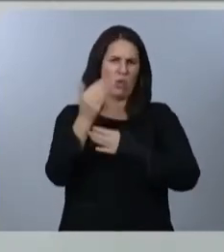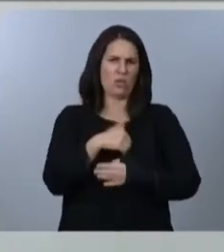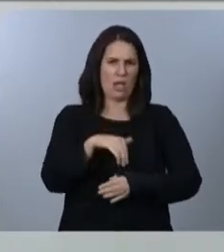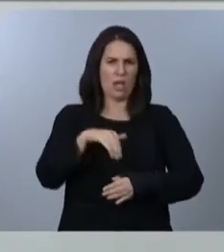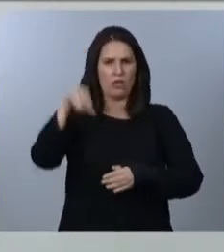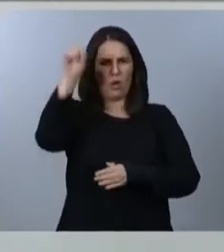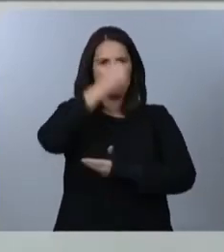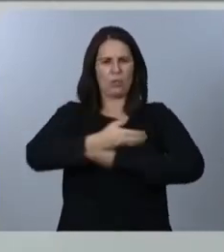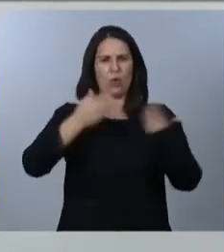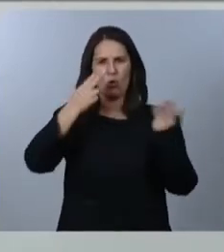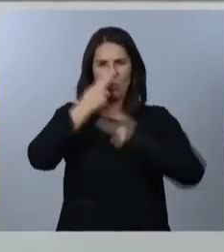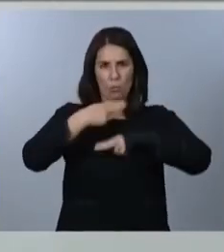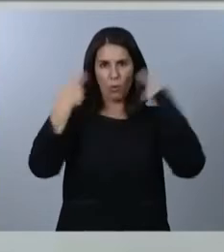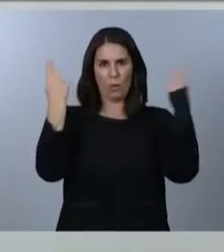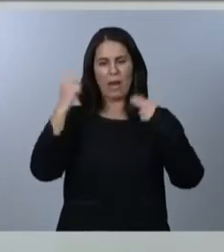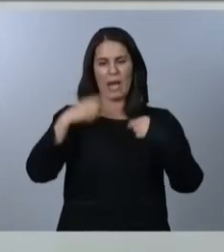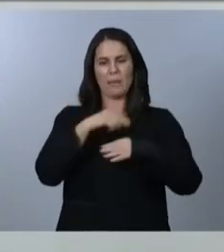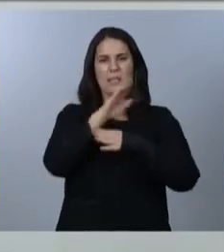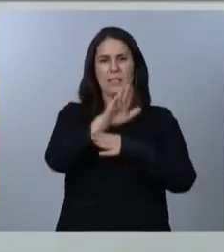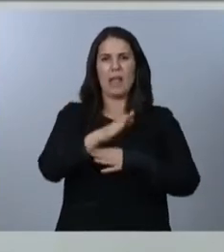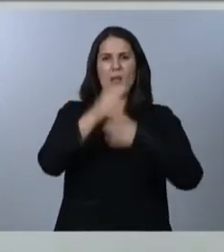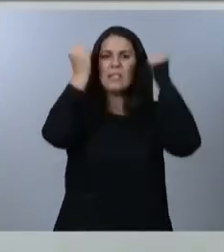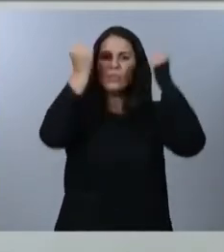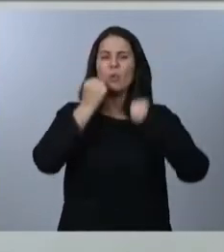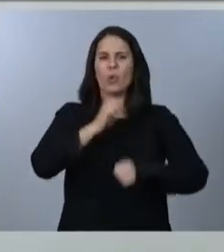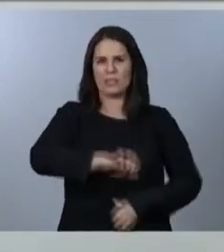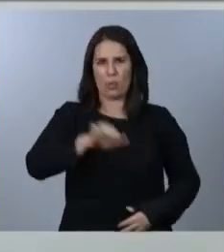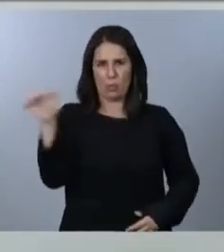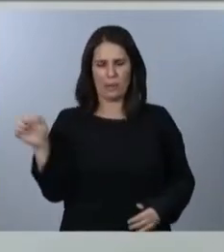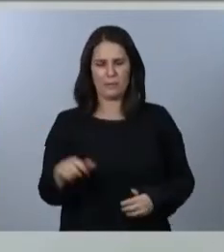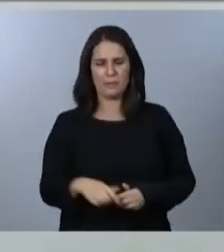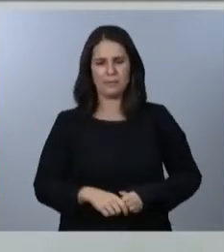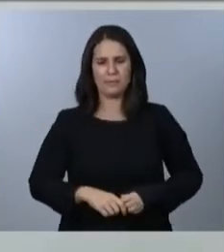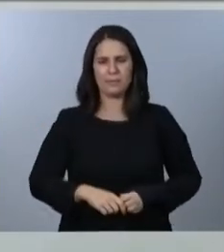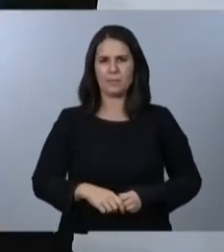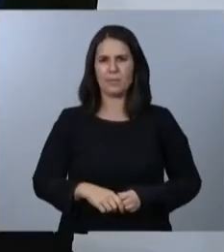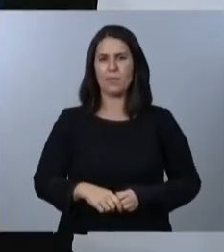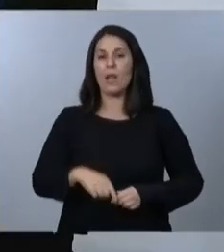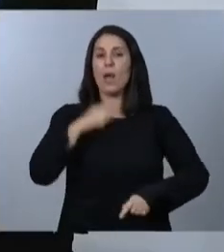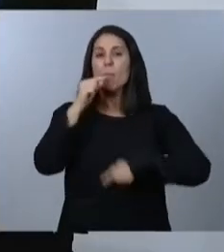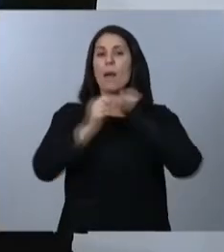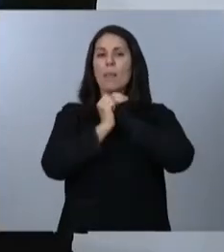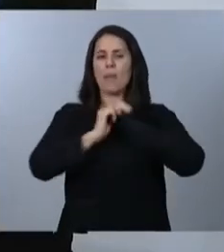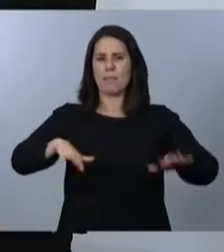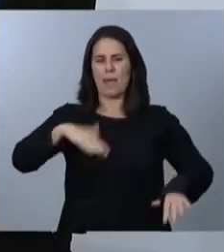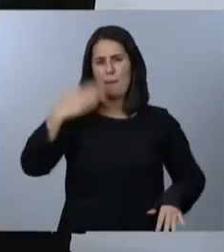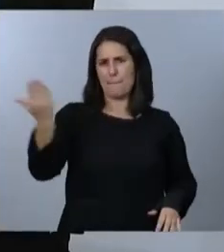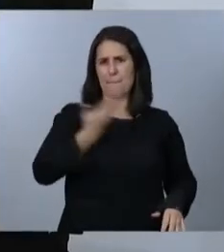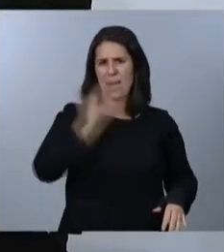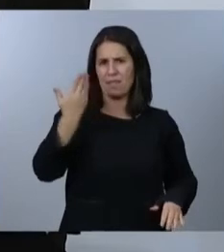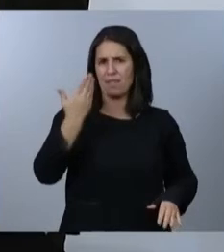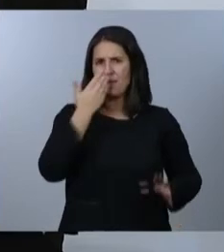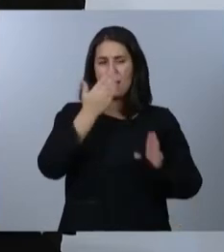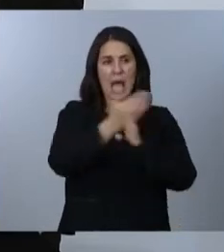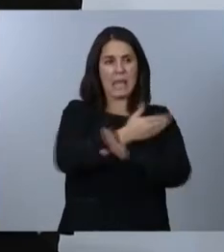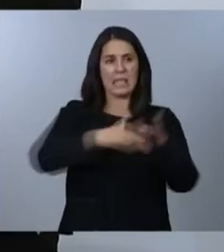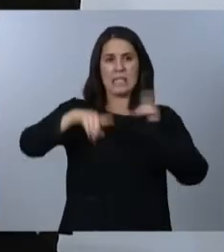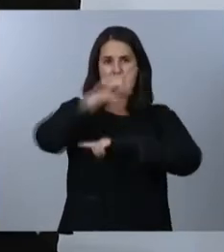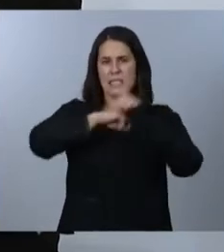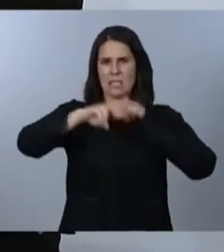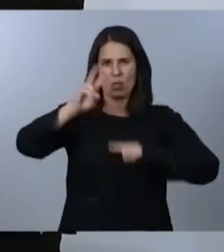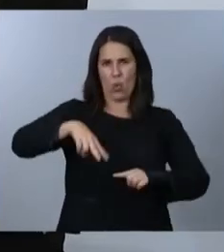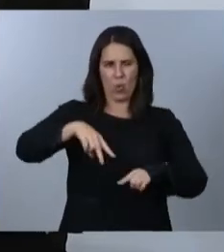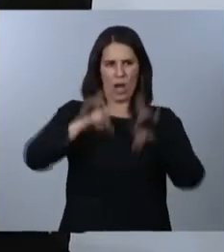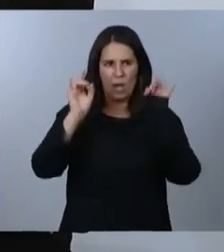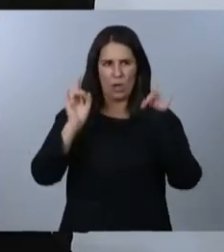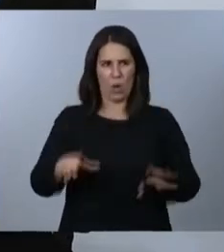presentado ante las instituciones europeas. La pandemia nos ha golpeado como nunca antes lo había hecho una crisis a lo